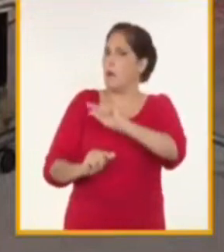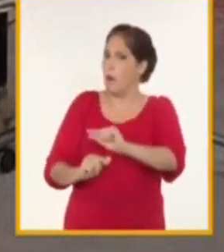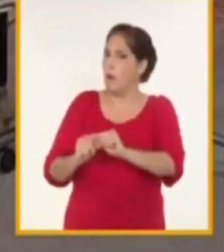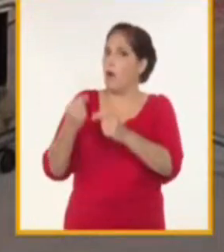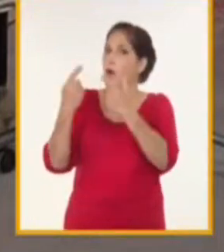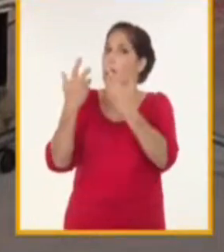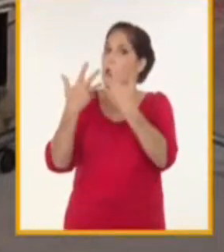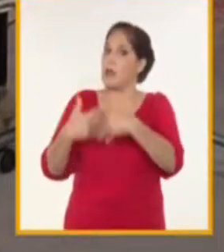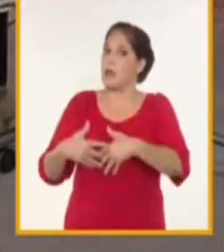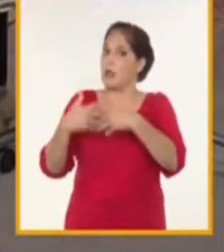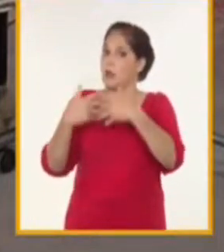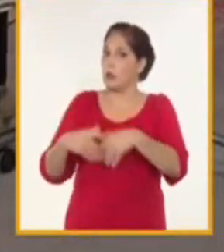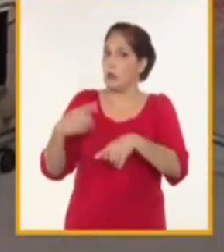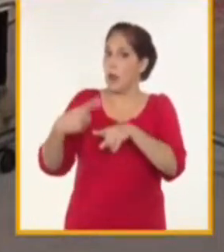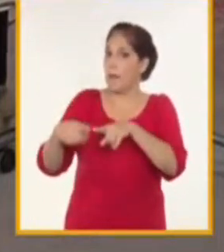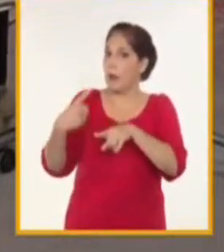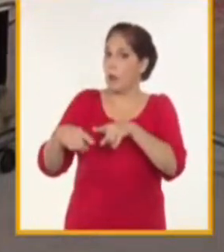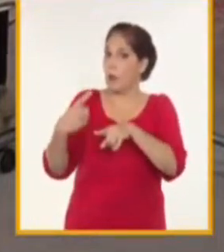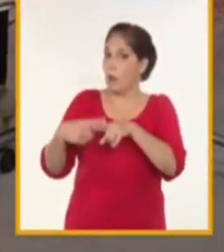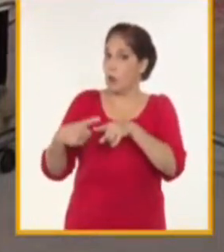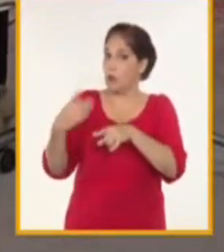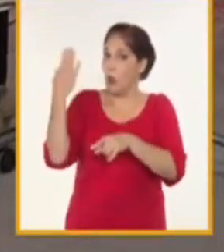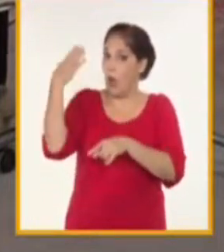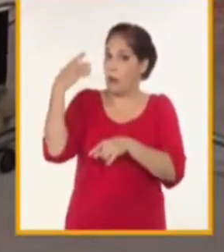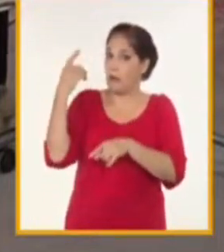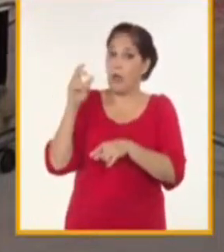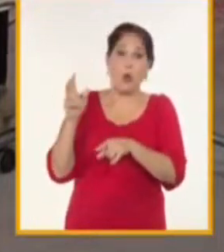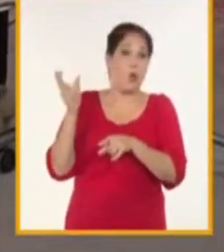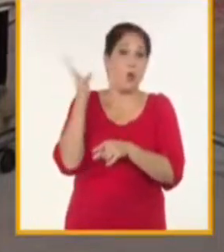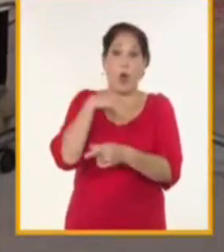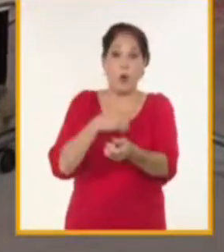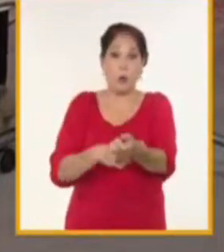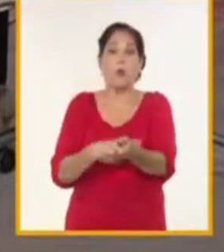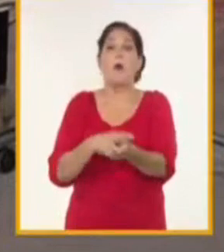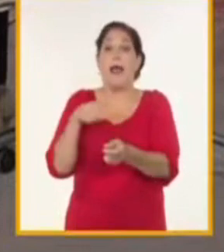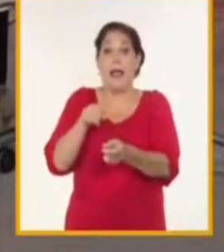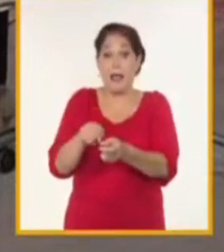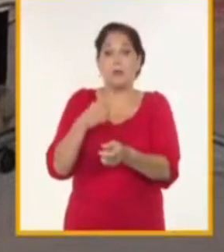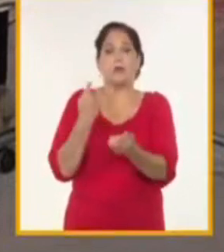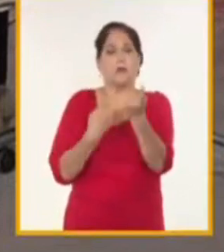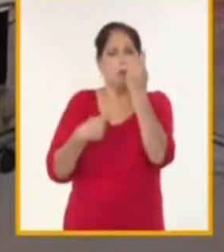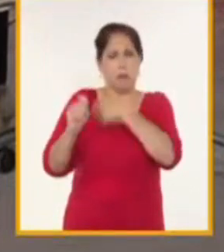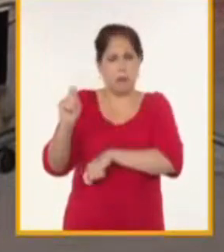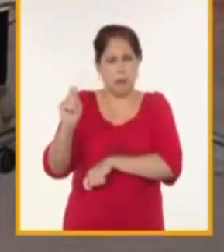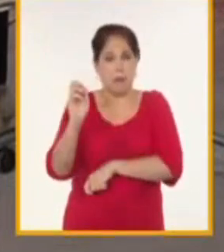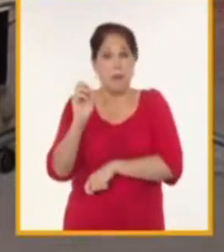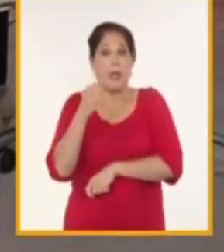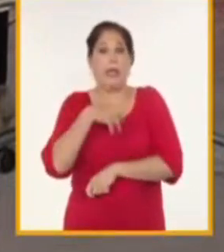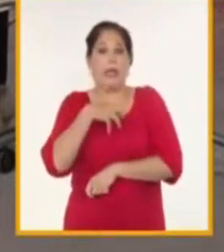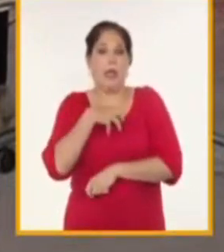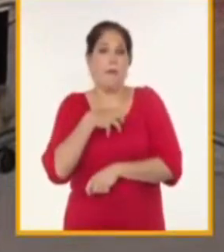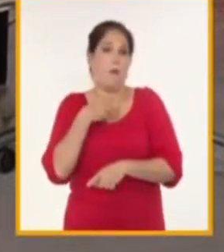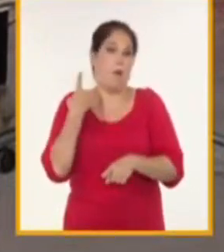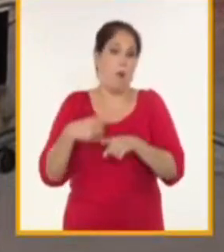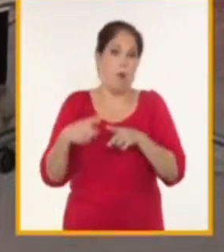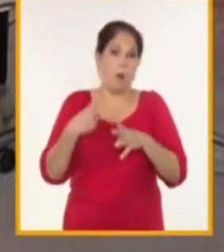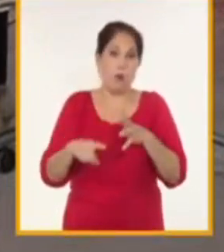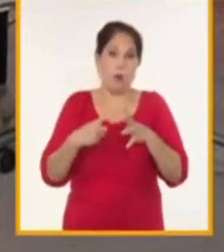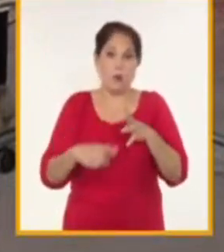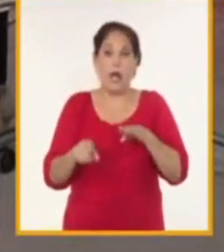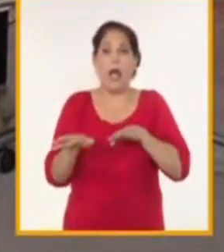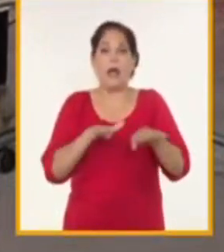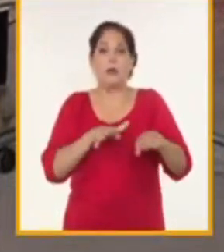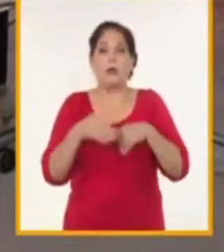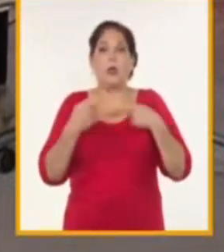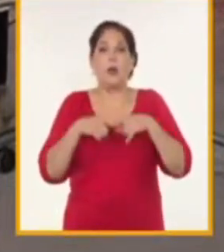industrias, incluso de productos no tradicionales cubanos, ya están exportando y hay acciones de conjunto con el